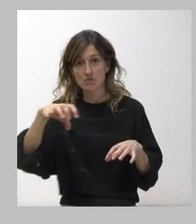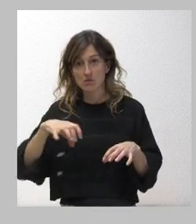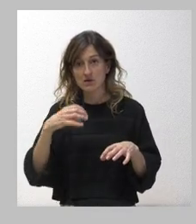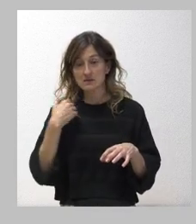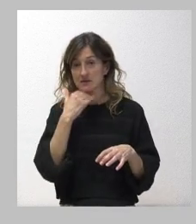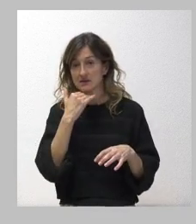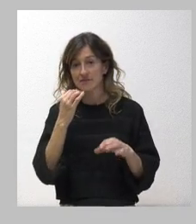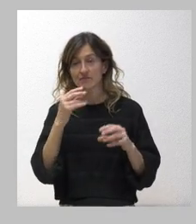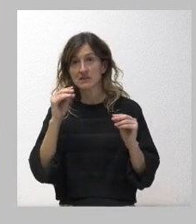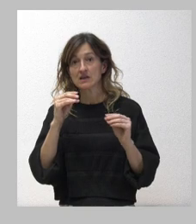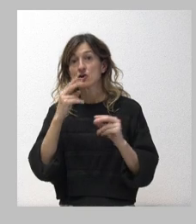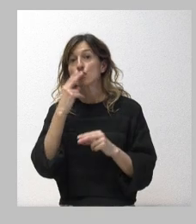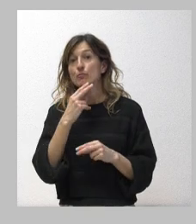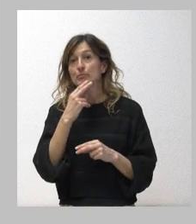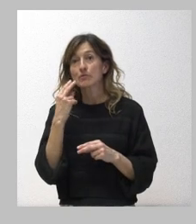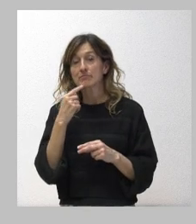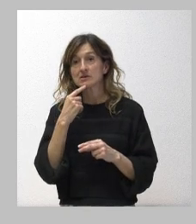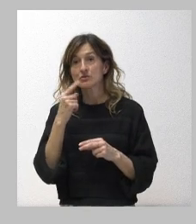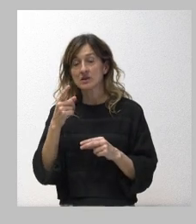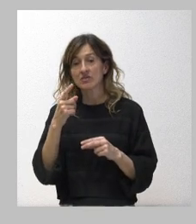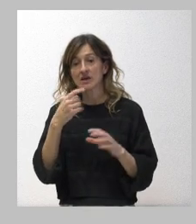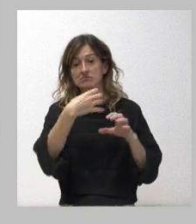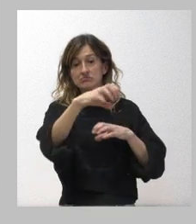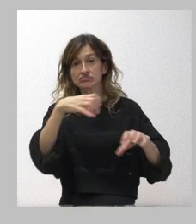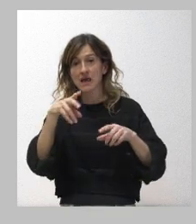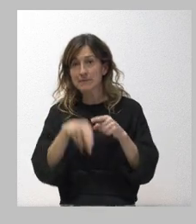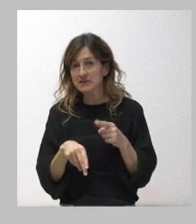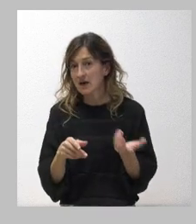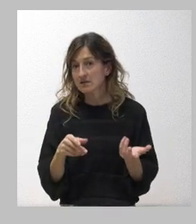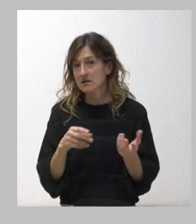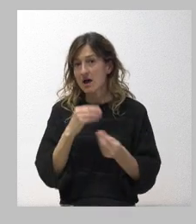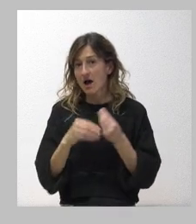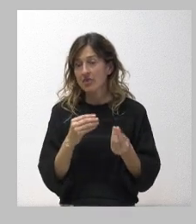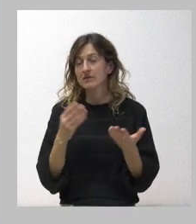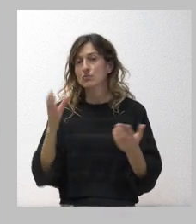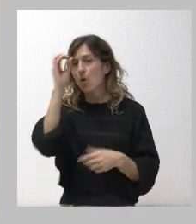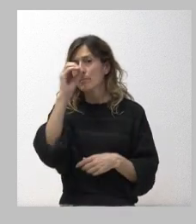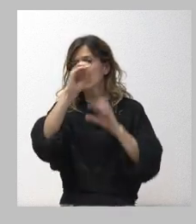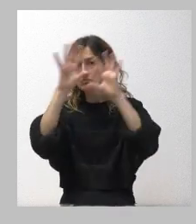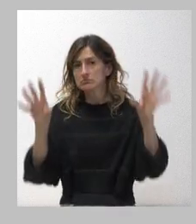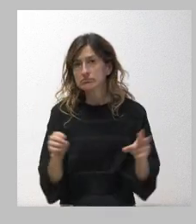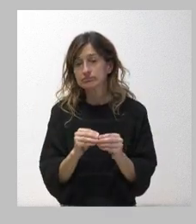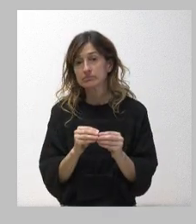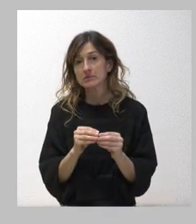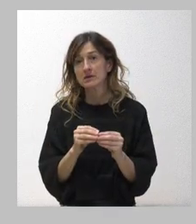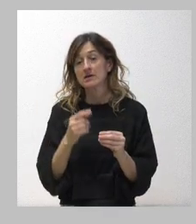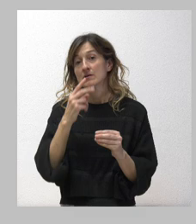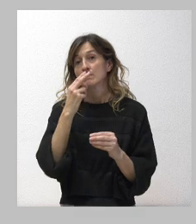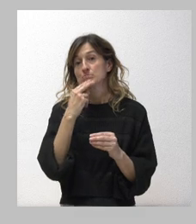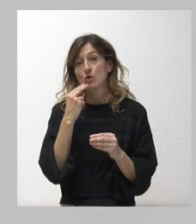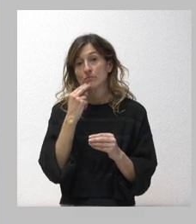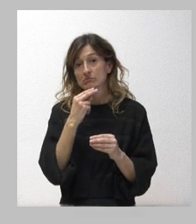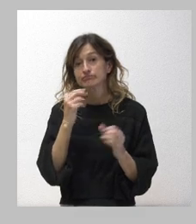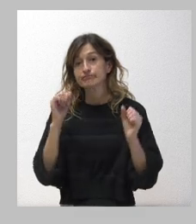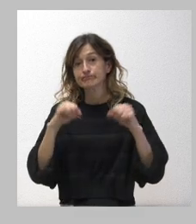incumpliendo aquí el compromiso de evitar el troceamiento. Entonces, quería saber cómo valora el hecho de que lo que se comprometió no se esté